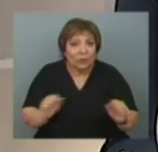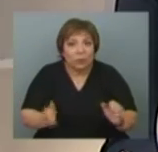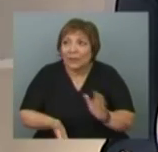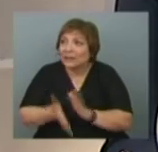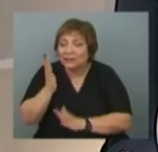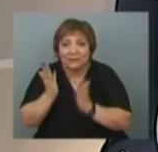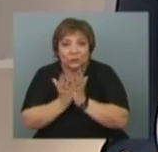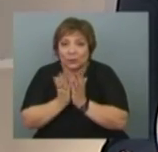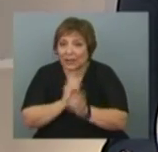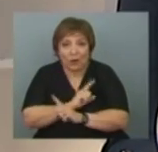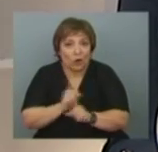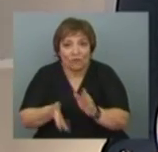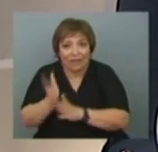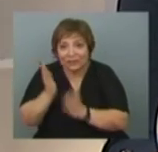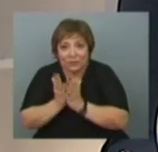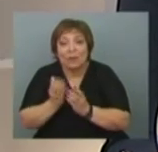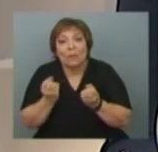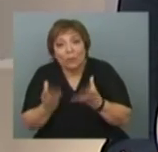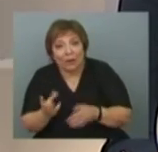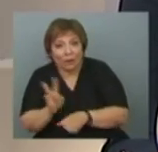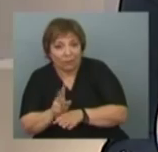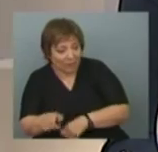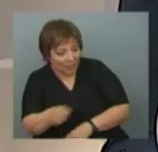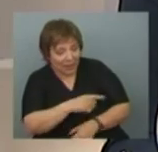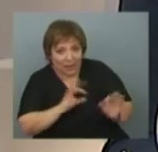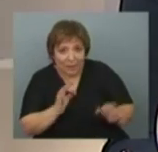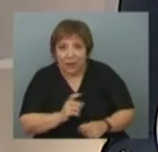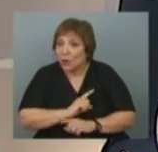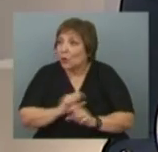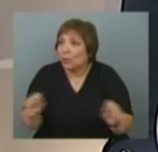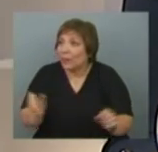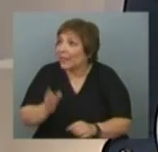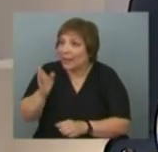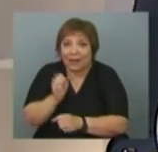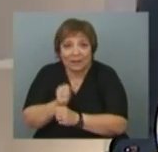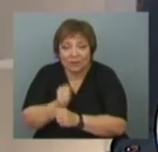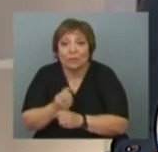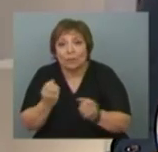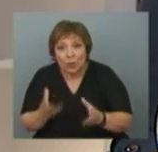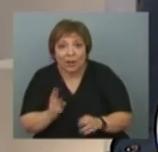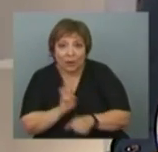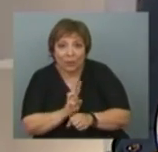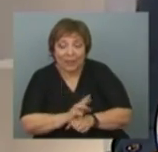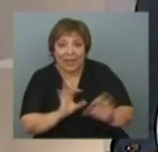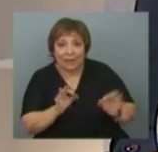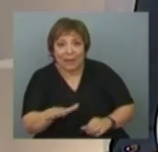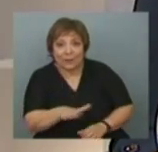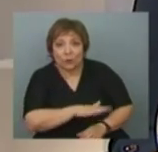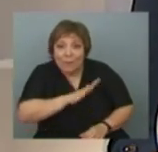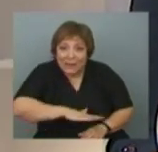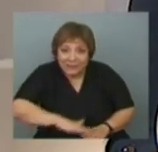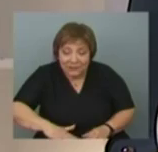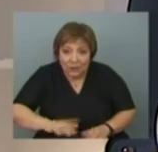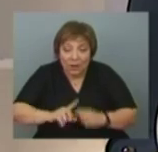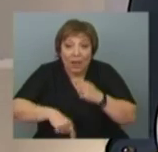a estudiar, no va a estudiar, que no va a trabajar porque está cuidando a los hermanos más chicos y que